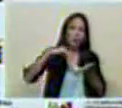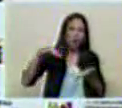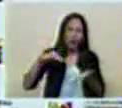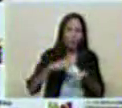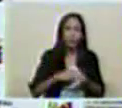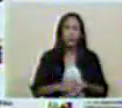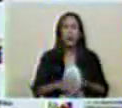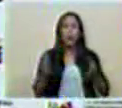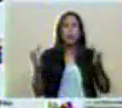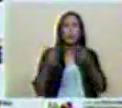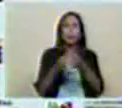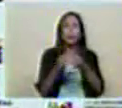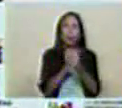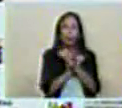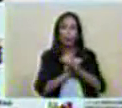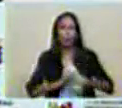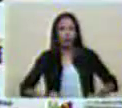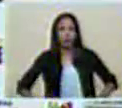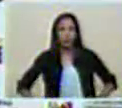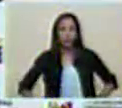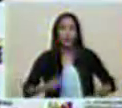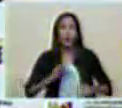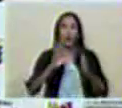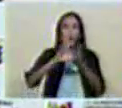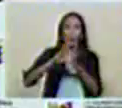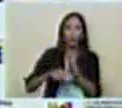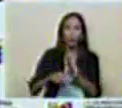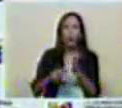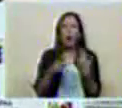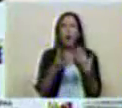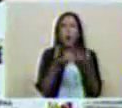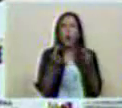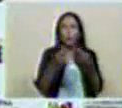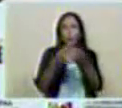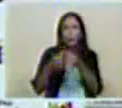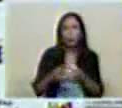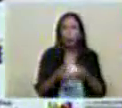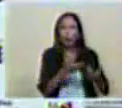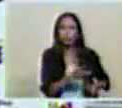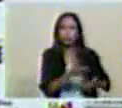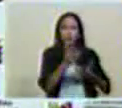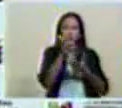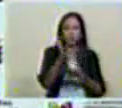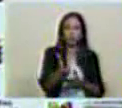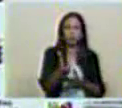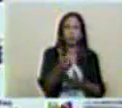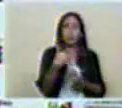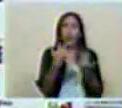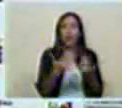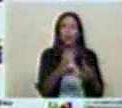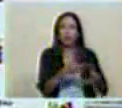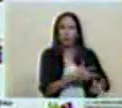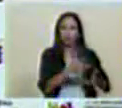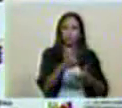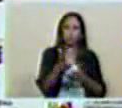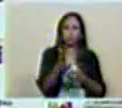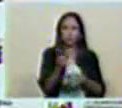a un núcleo de la Guardia Nacional y el robo de un grupo de fusiles y el anuncio de que van al ataque,